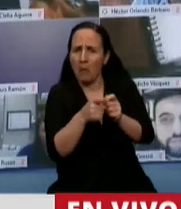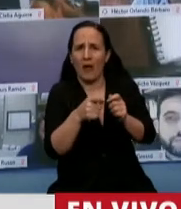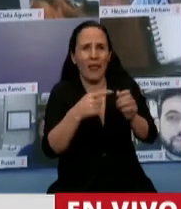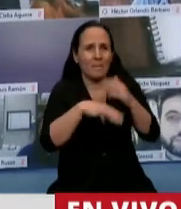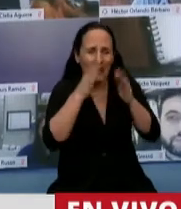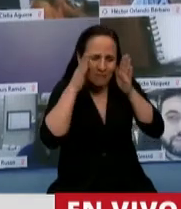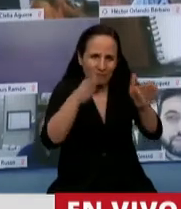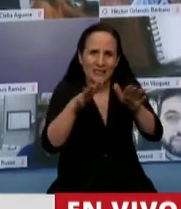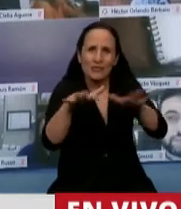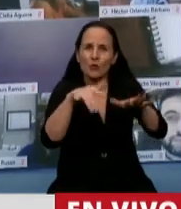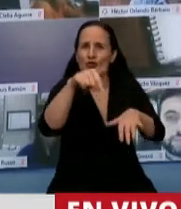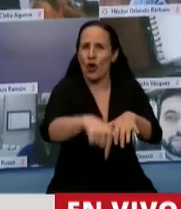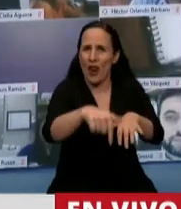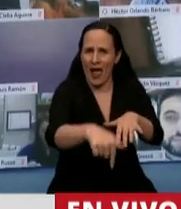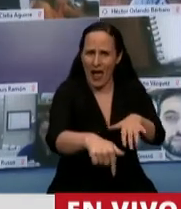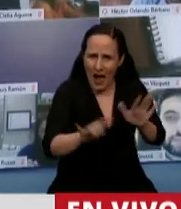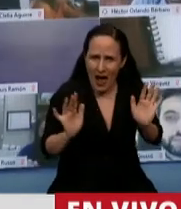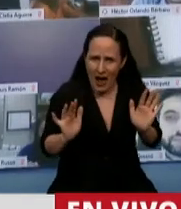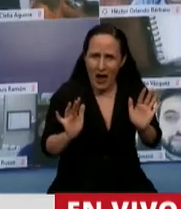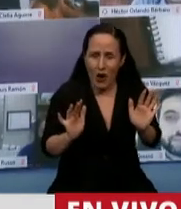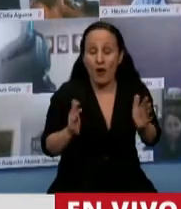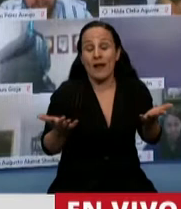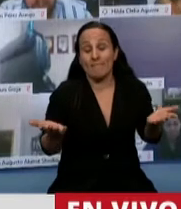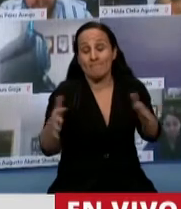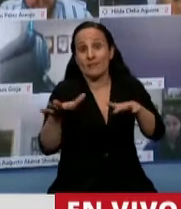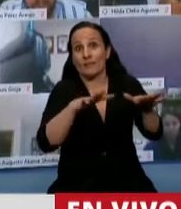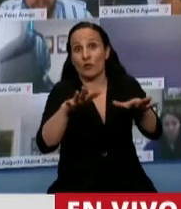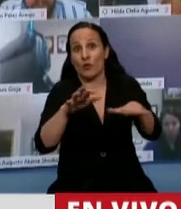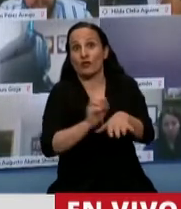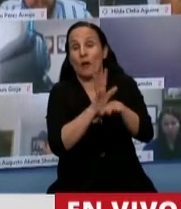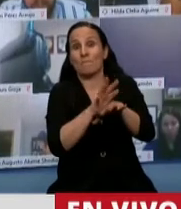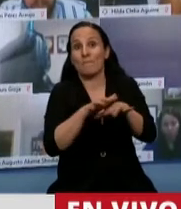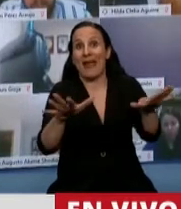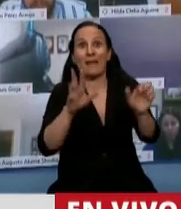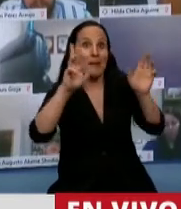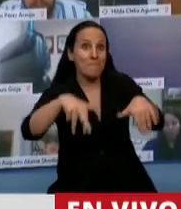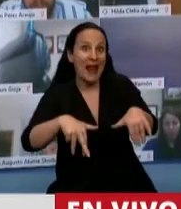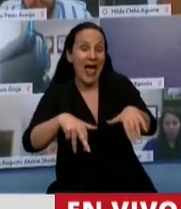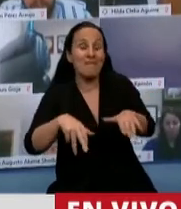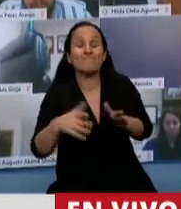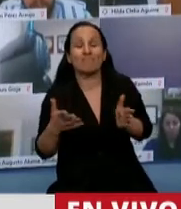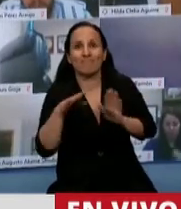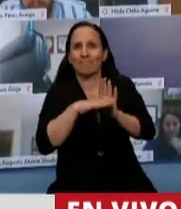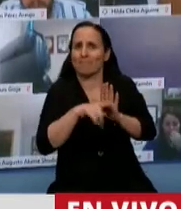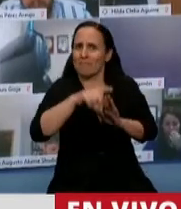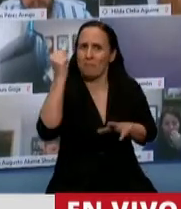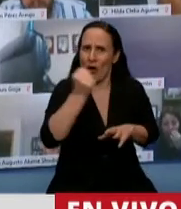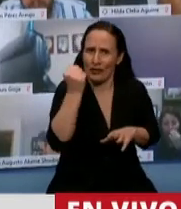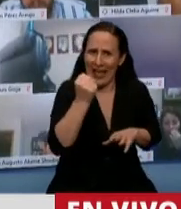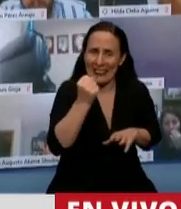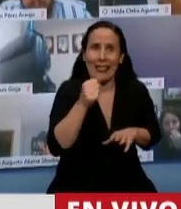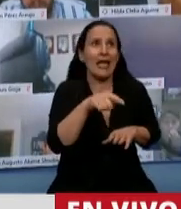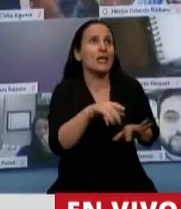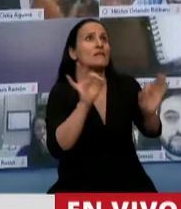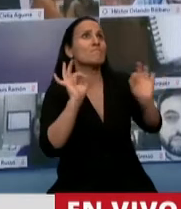seguramente, como siempre decimos en contexto de pandemia, las medidas que se llevan adelante son importantes, son necesarias, pero nunca son